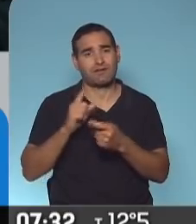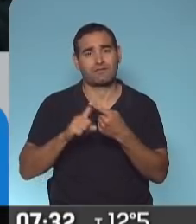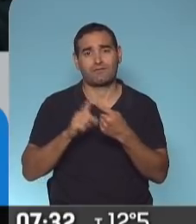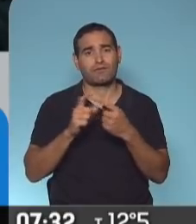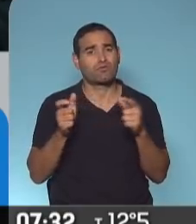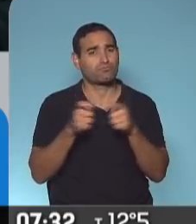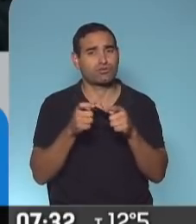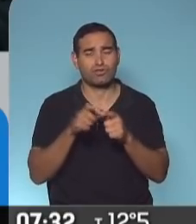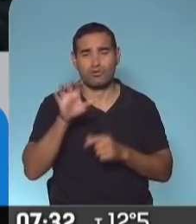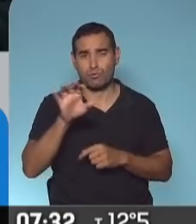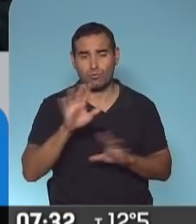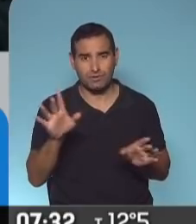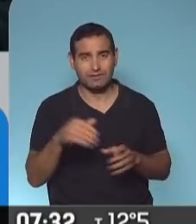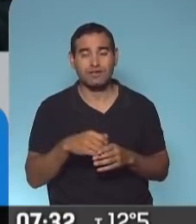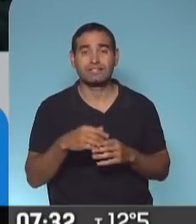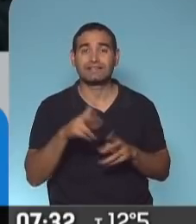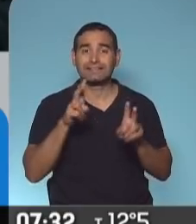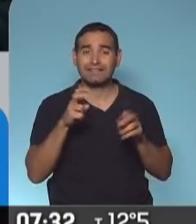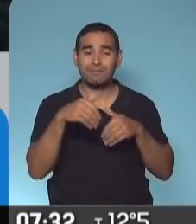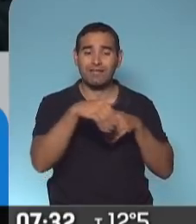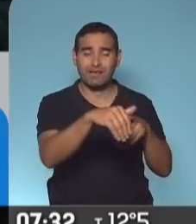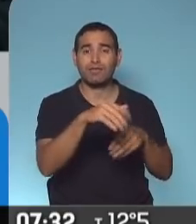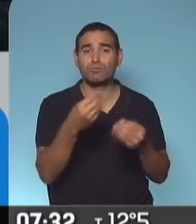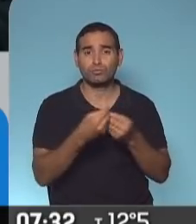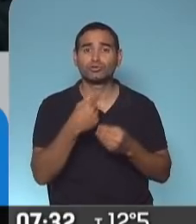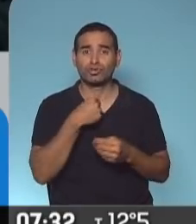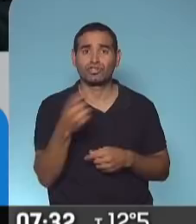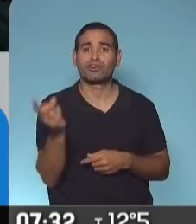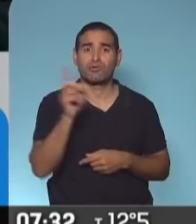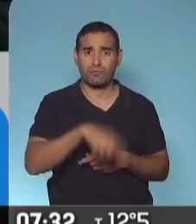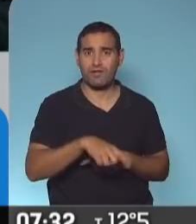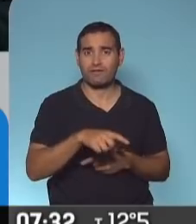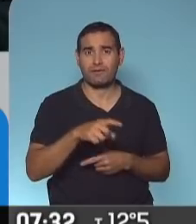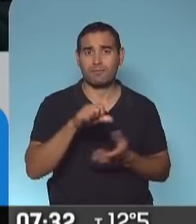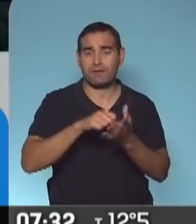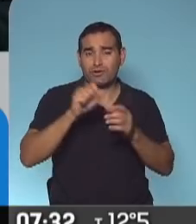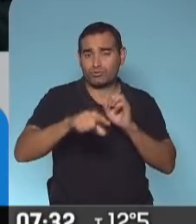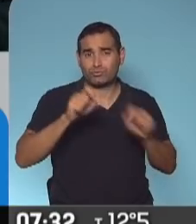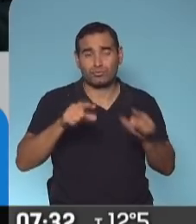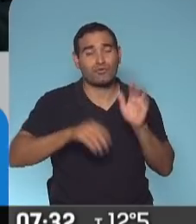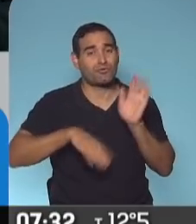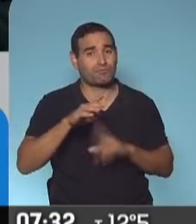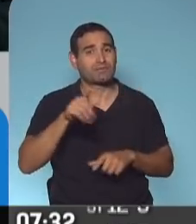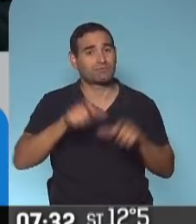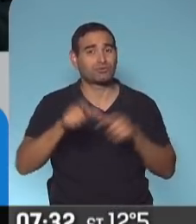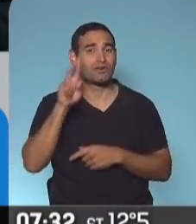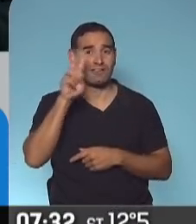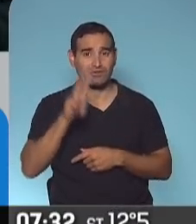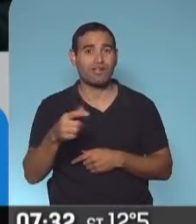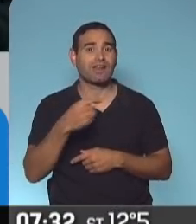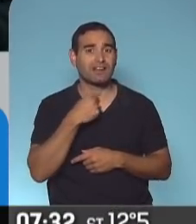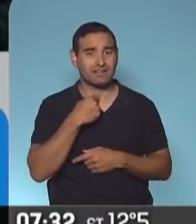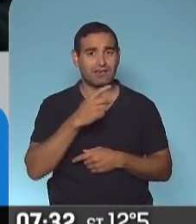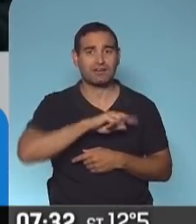Provincial. Se brindó el tema del traslado porque muchos quisieron volver y regresar a su país. Principalmente los ciudadanos venezolanos que querían